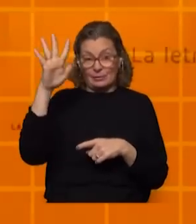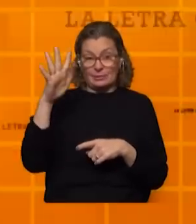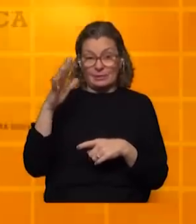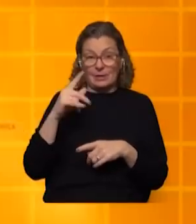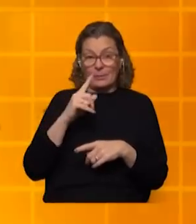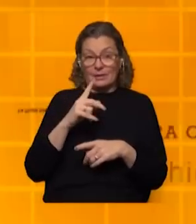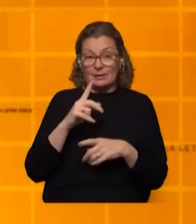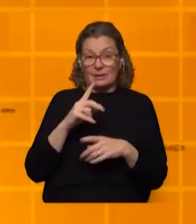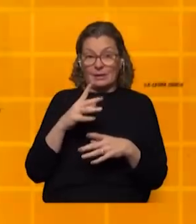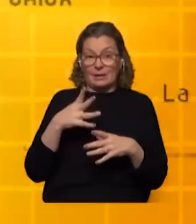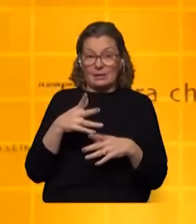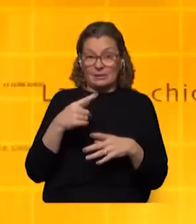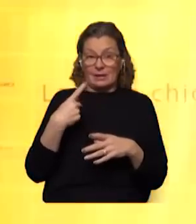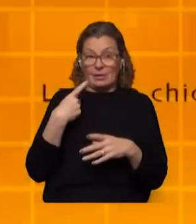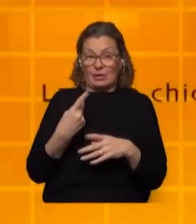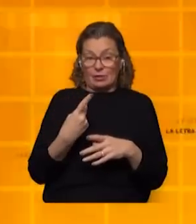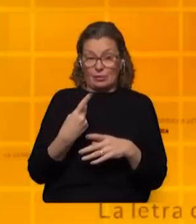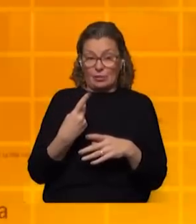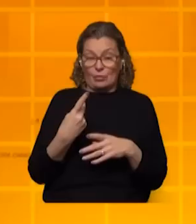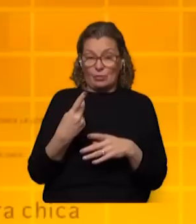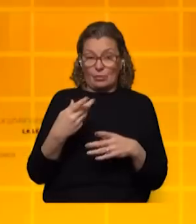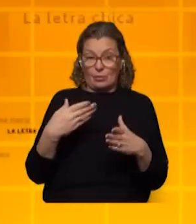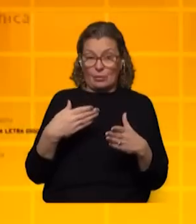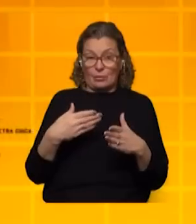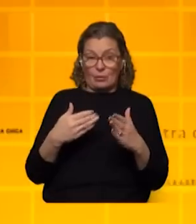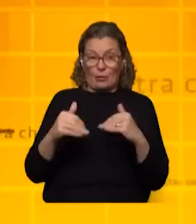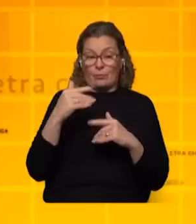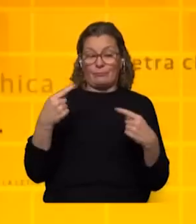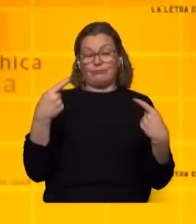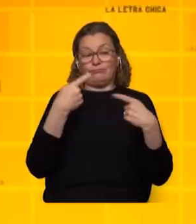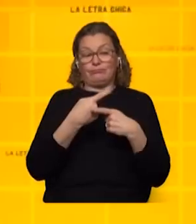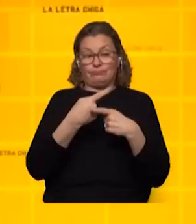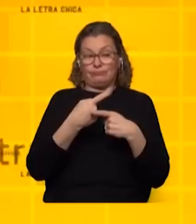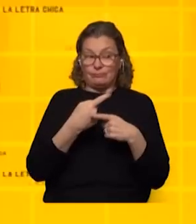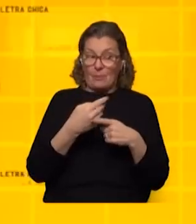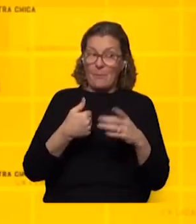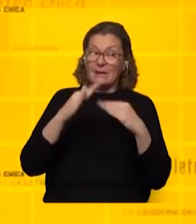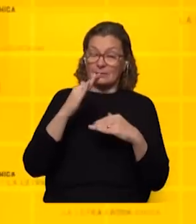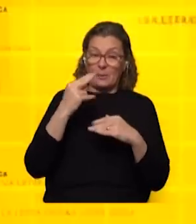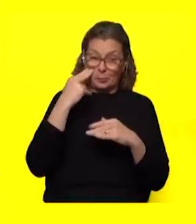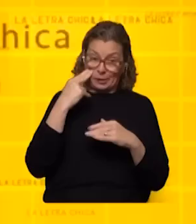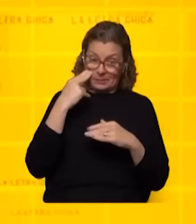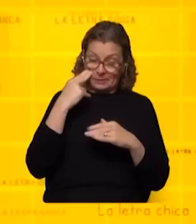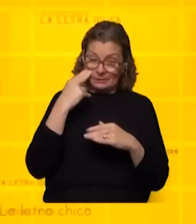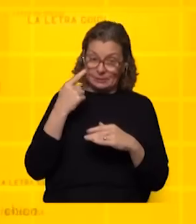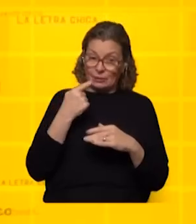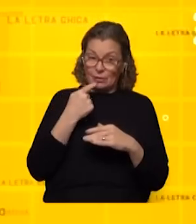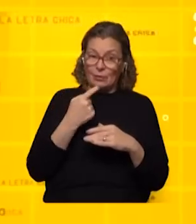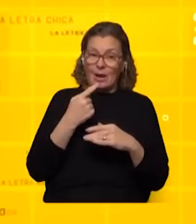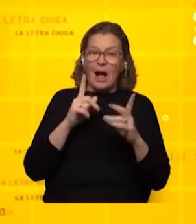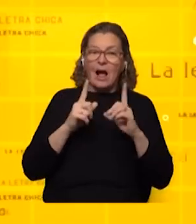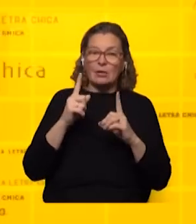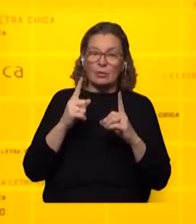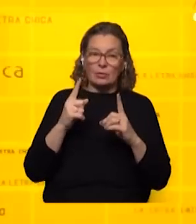Capaz que genera resistencias en el directorio y sube el nivel de confrontación en ese momento. Más allá de si es un delito especialmente